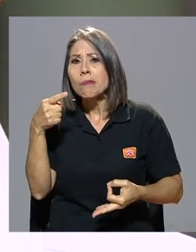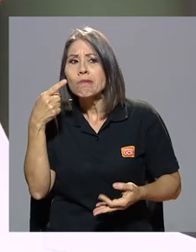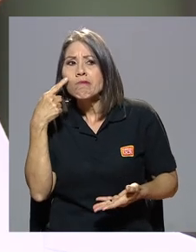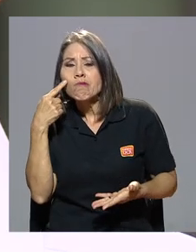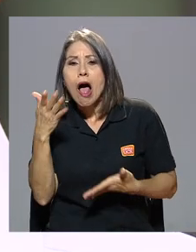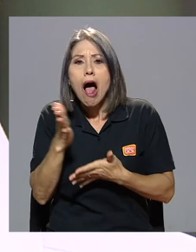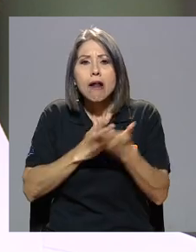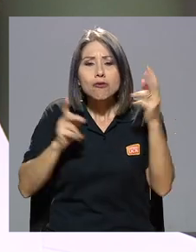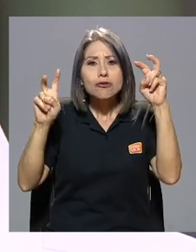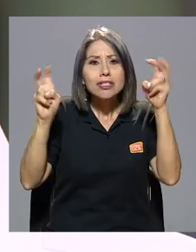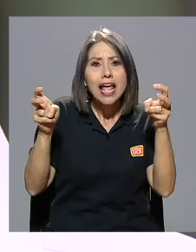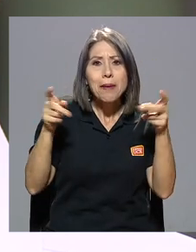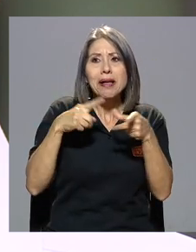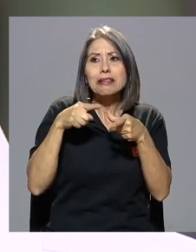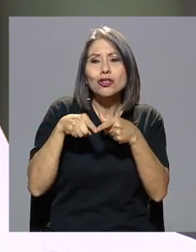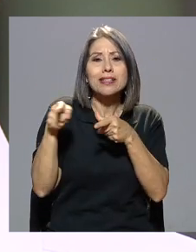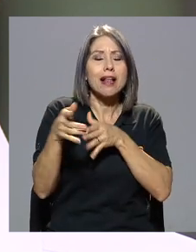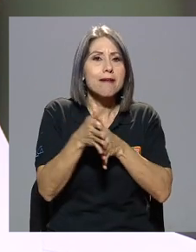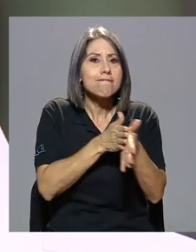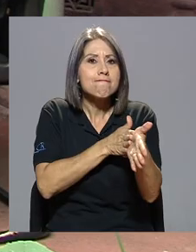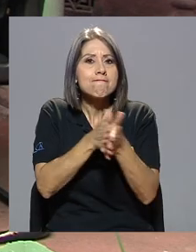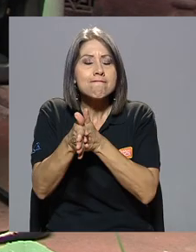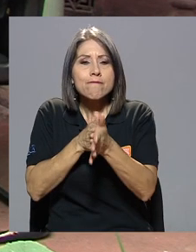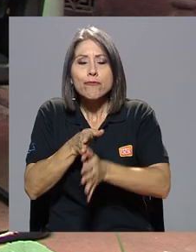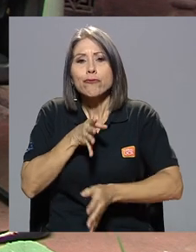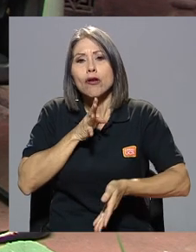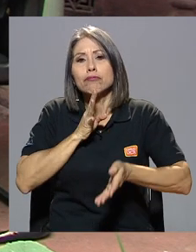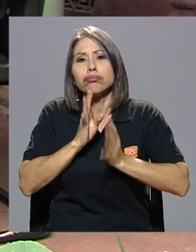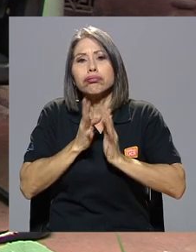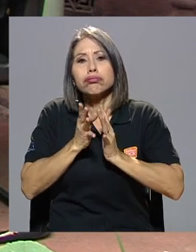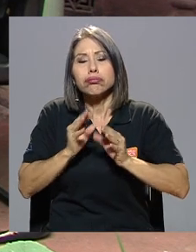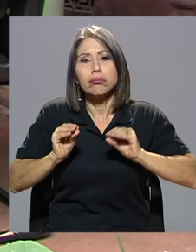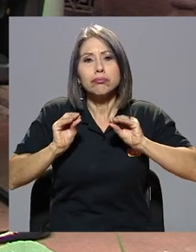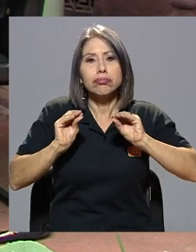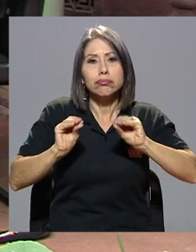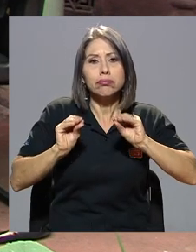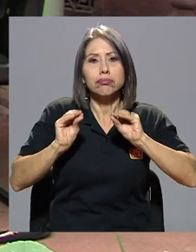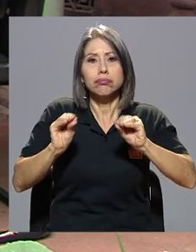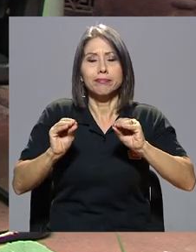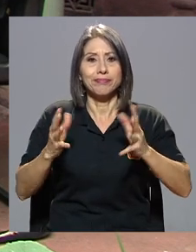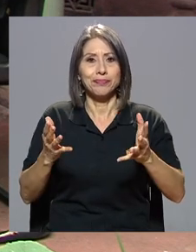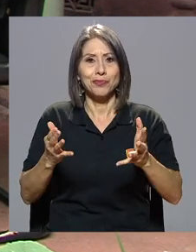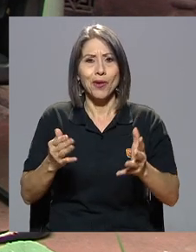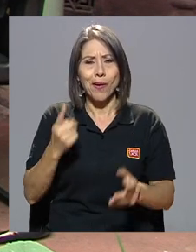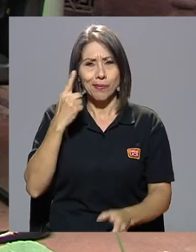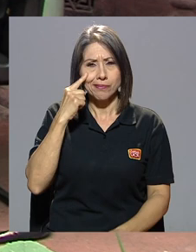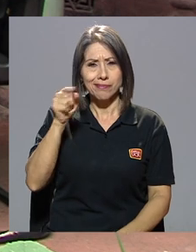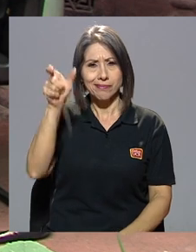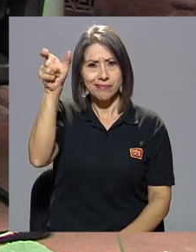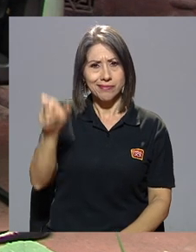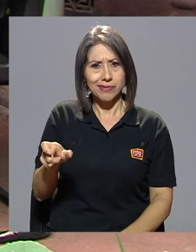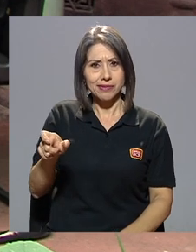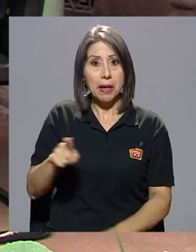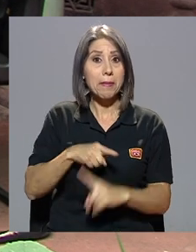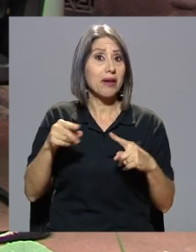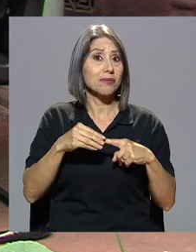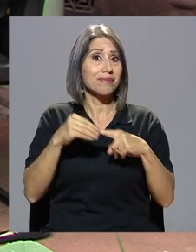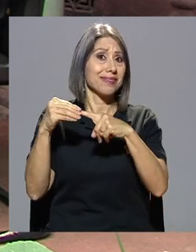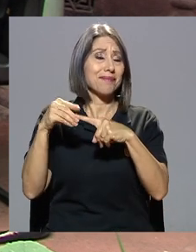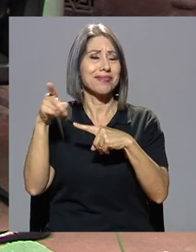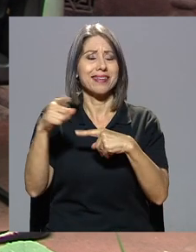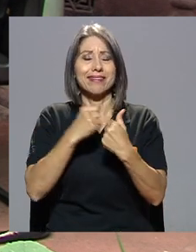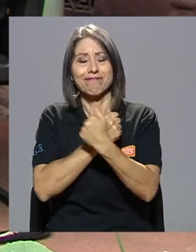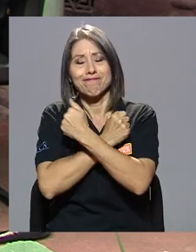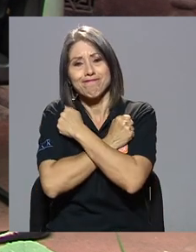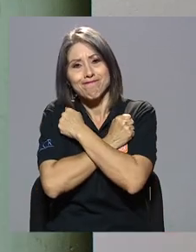algún elemento, algún tema y lo aprovechaba y enseñaba. Entonces, esa imagen. Pero sobre